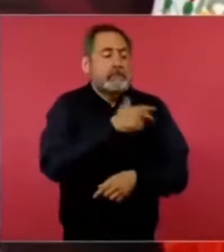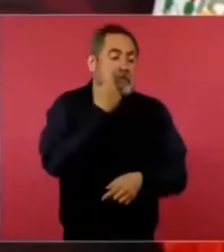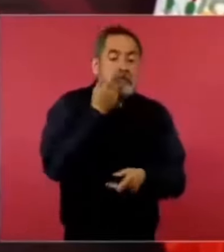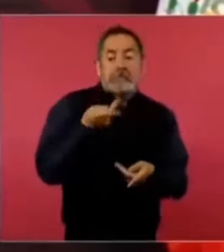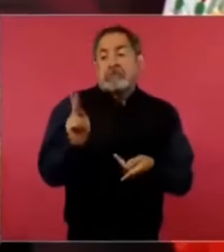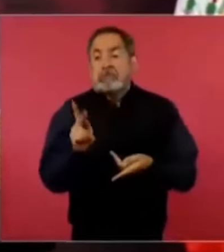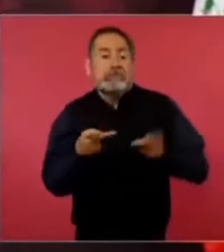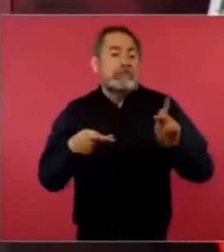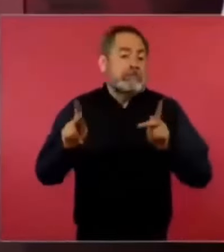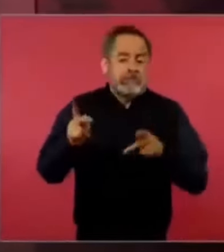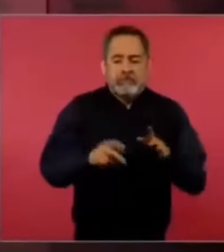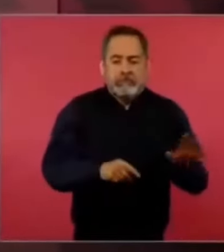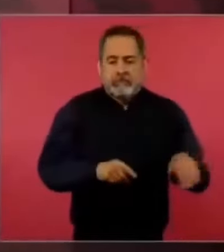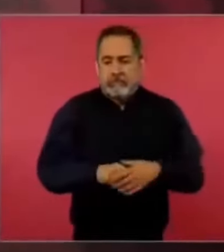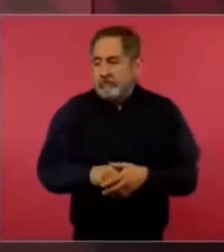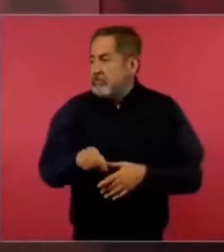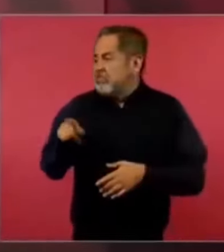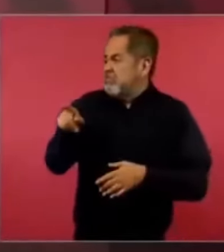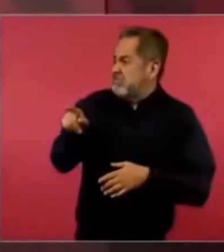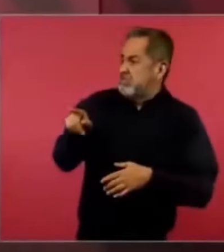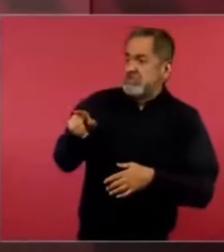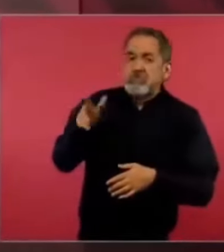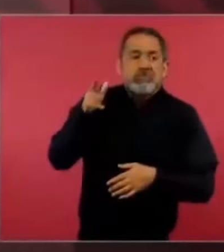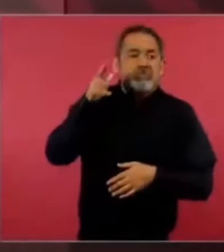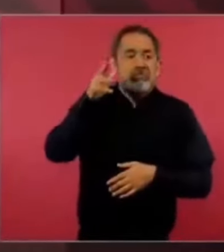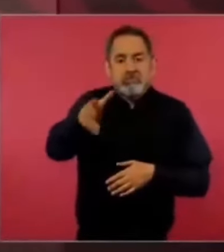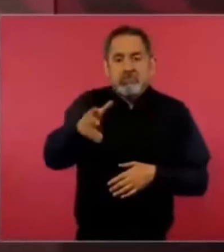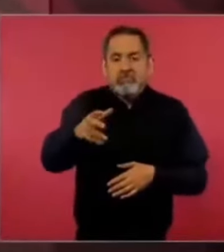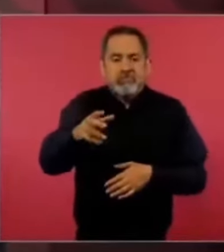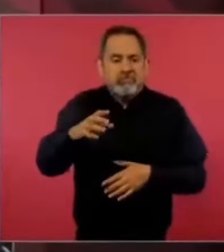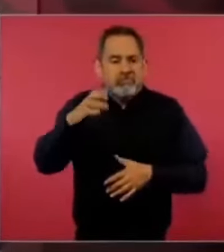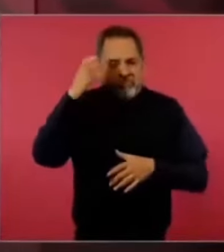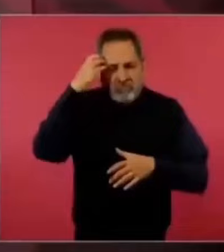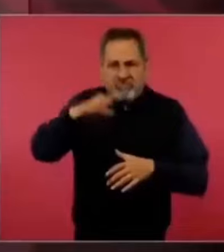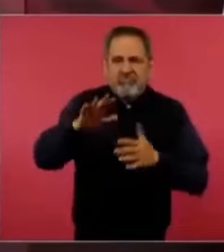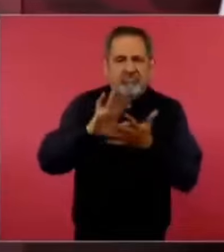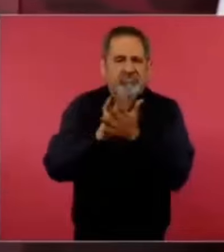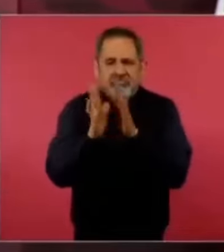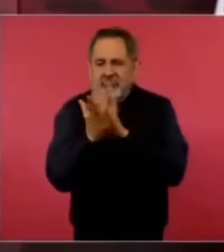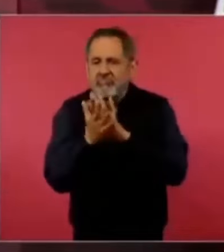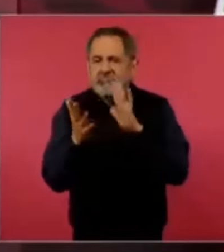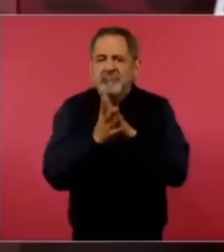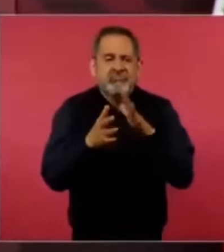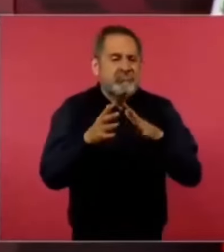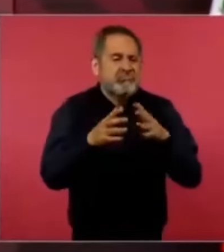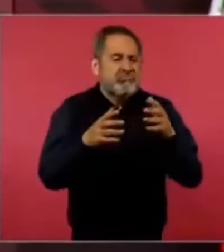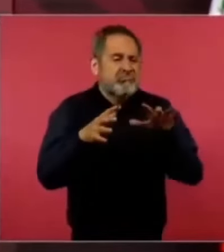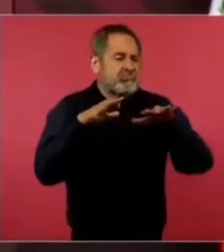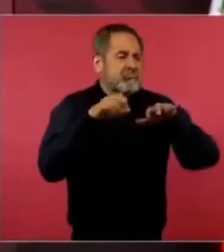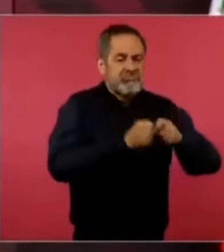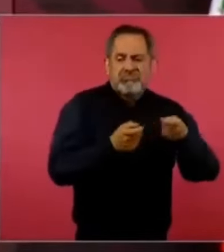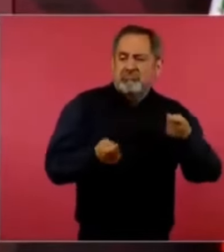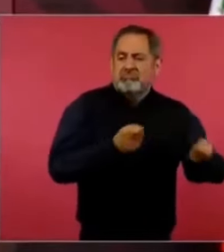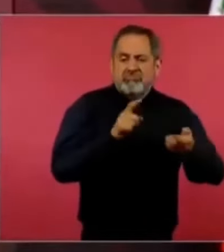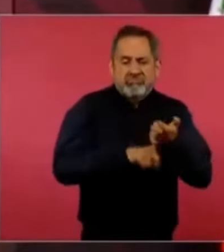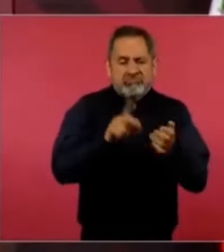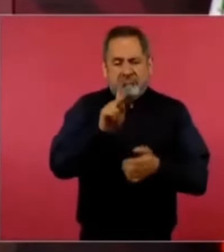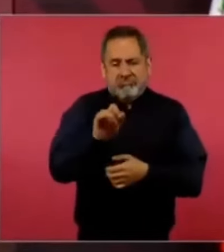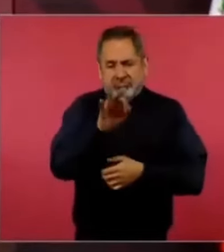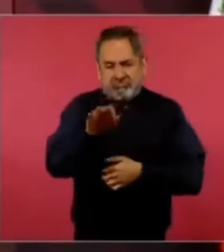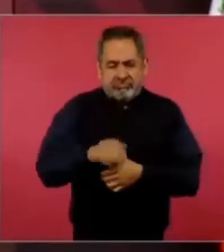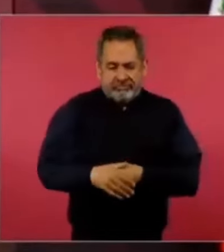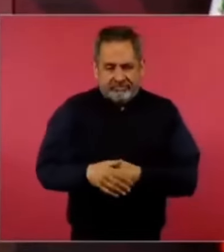se va a apoderar el crimen del Poder Judicial, la delincuencia organizada. No dicen la